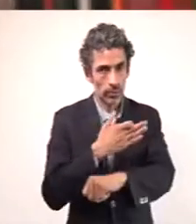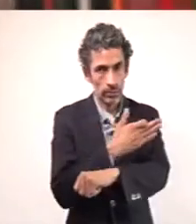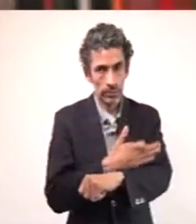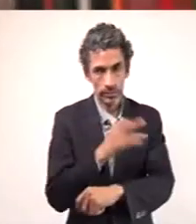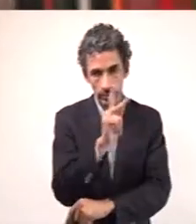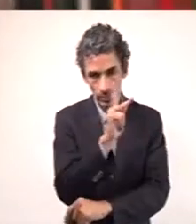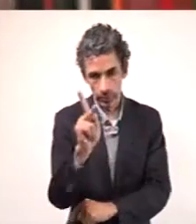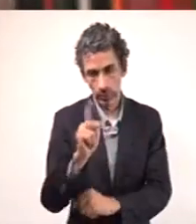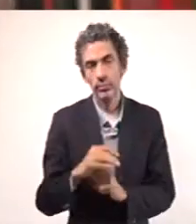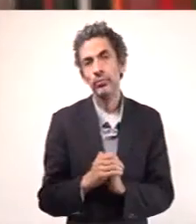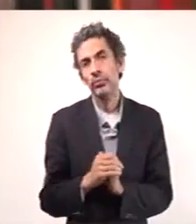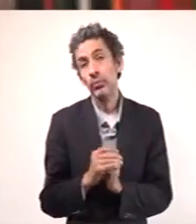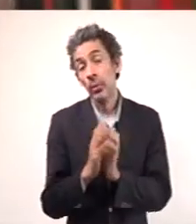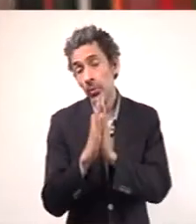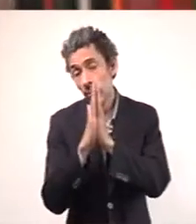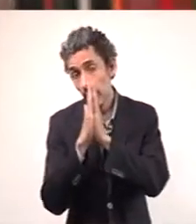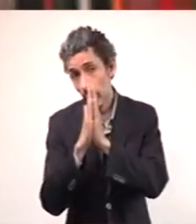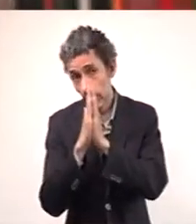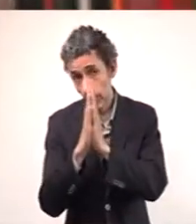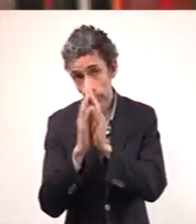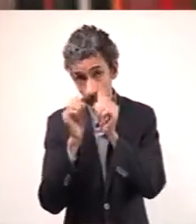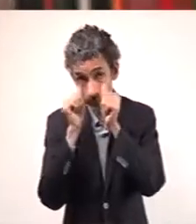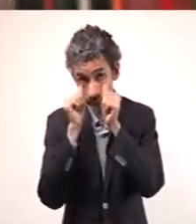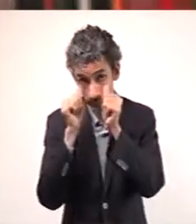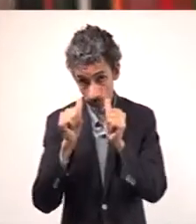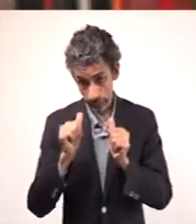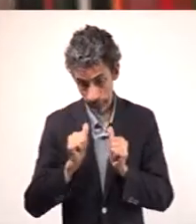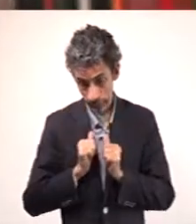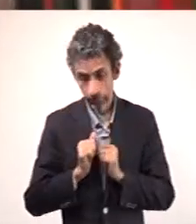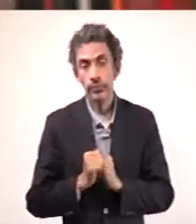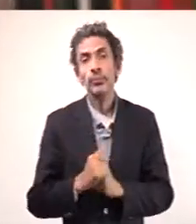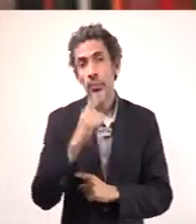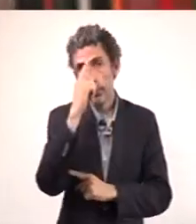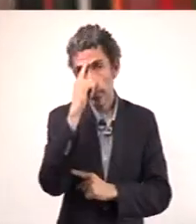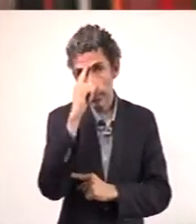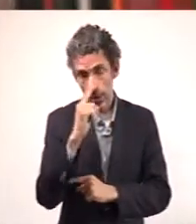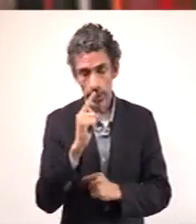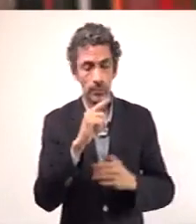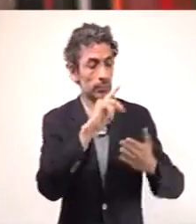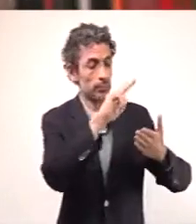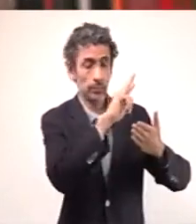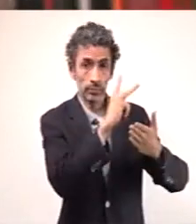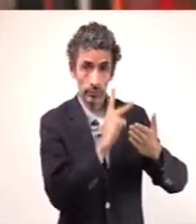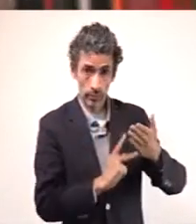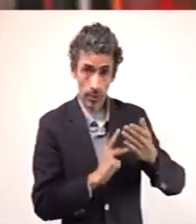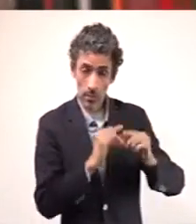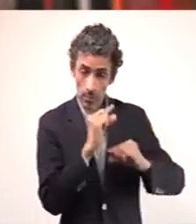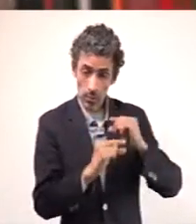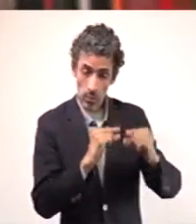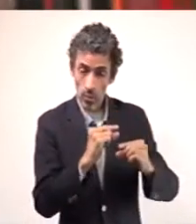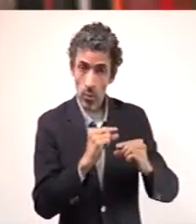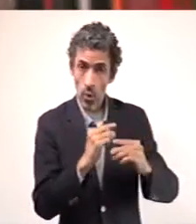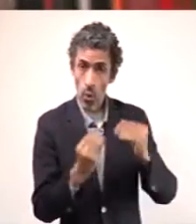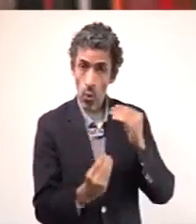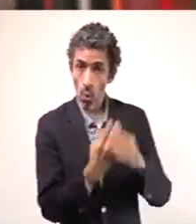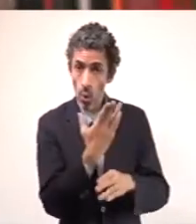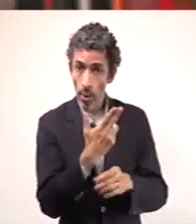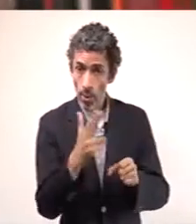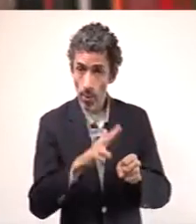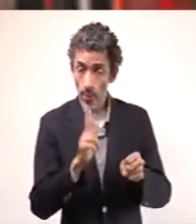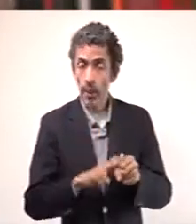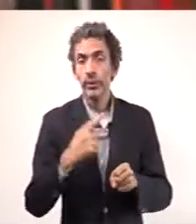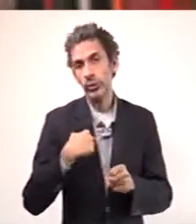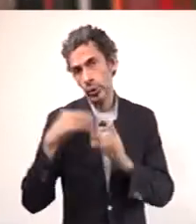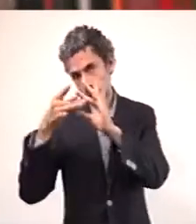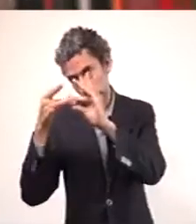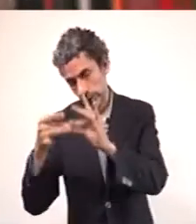Muy buenas tardes. Quiero pedir unos minutos de su atención para explicarles el plan gradual hacia la nueva normalidad